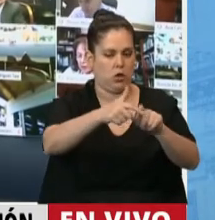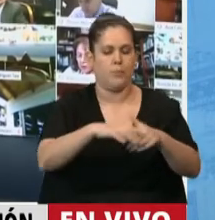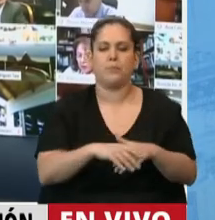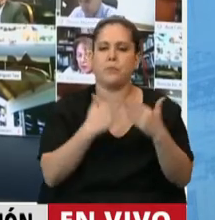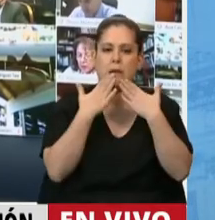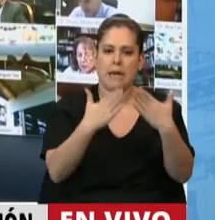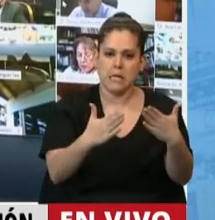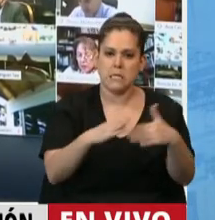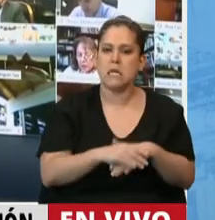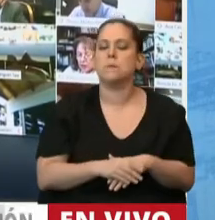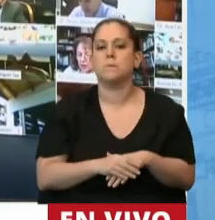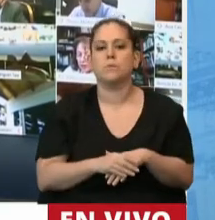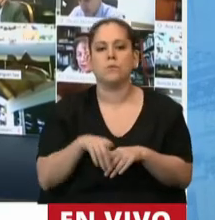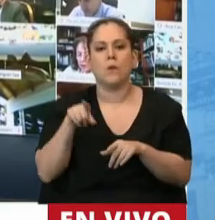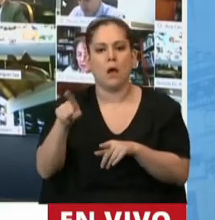Adelante, diputado.